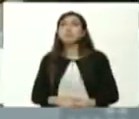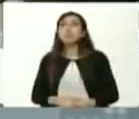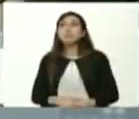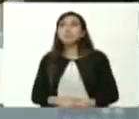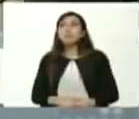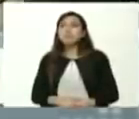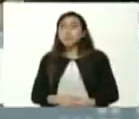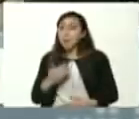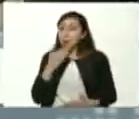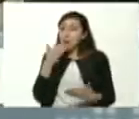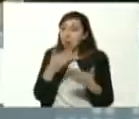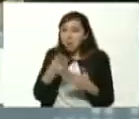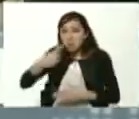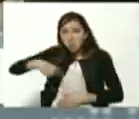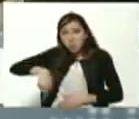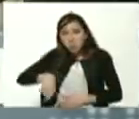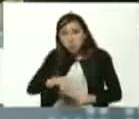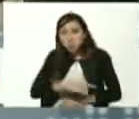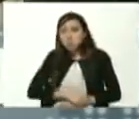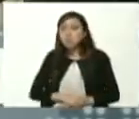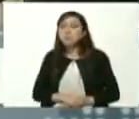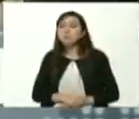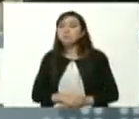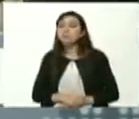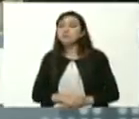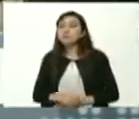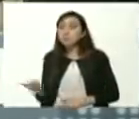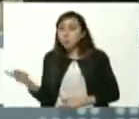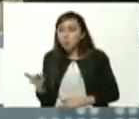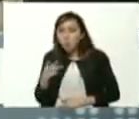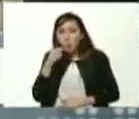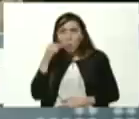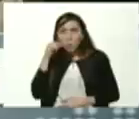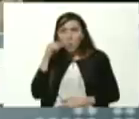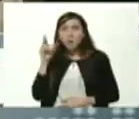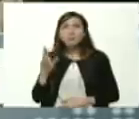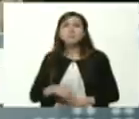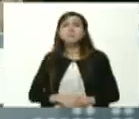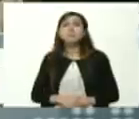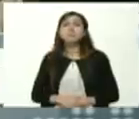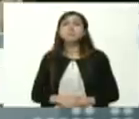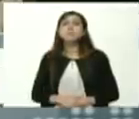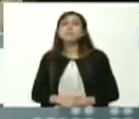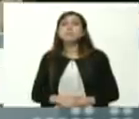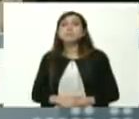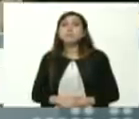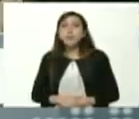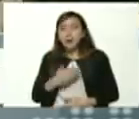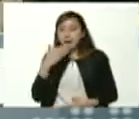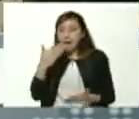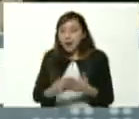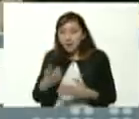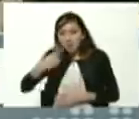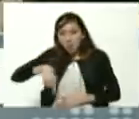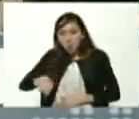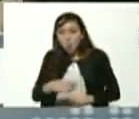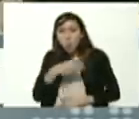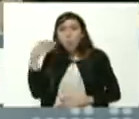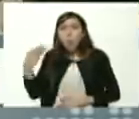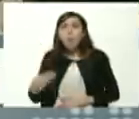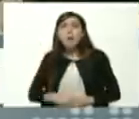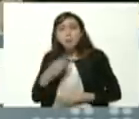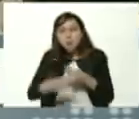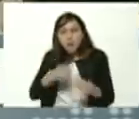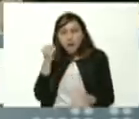muchas gracias a ustedes Wittner Jesús María y José gracias a todos ustedes por